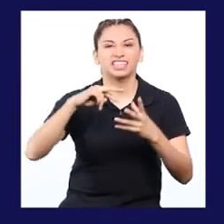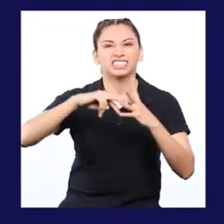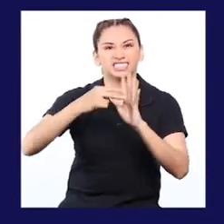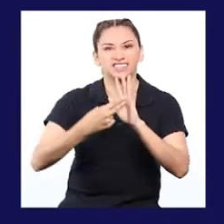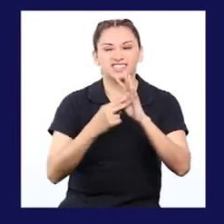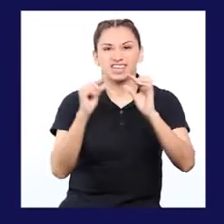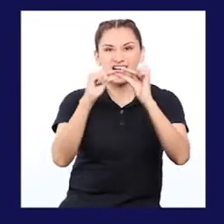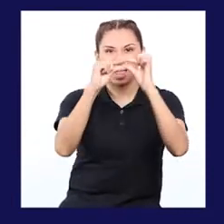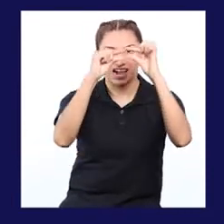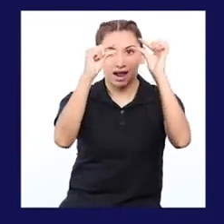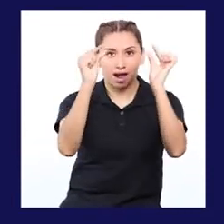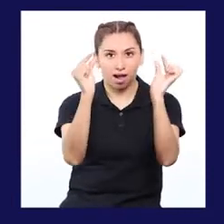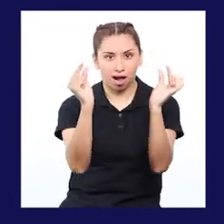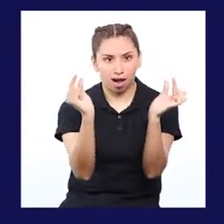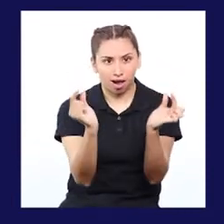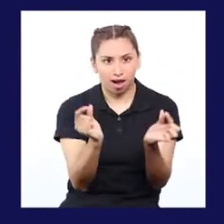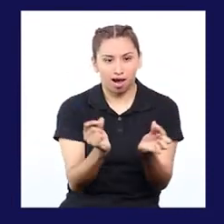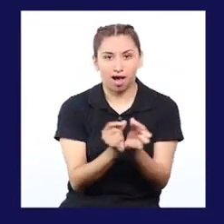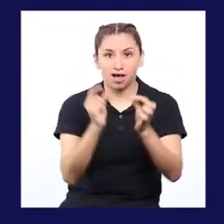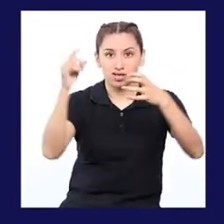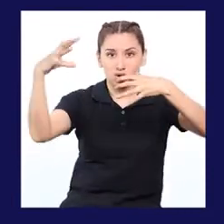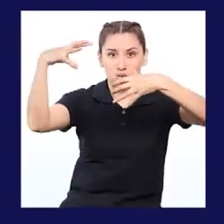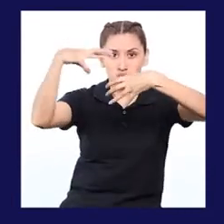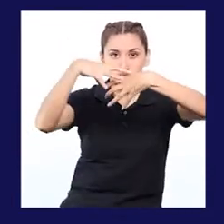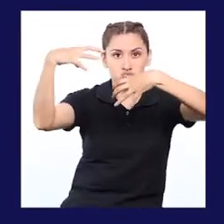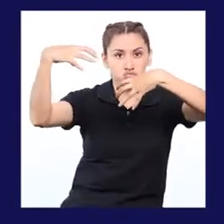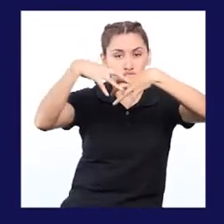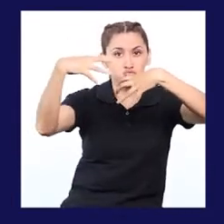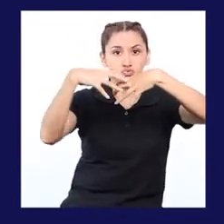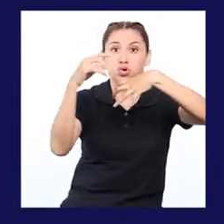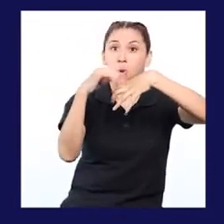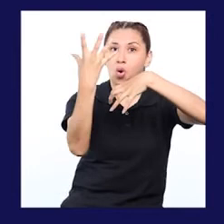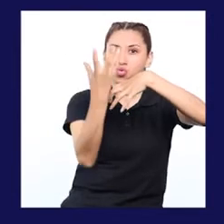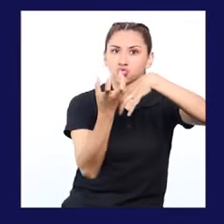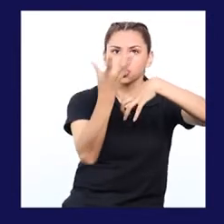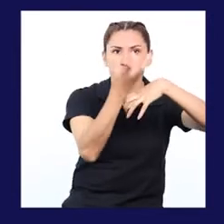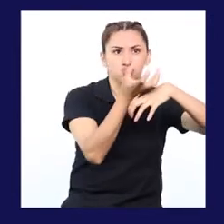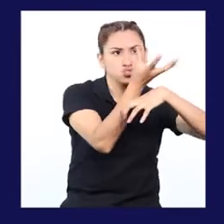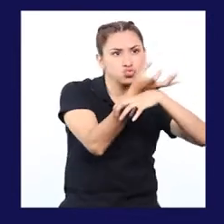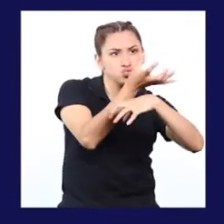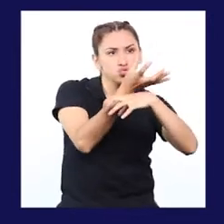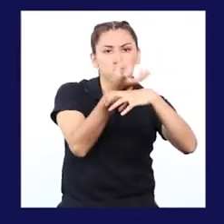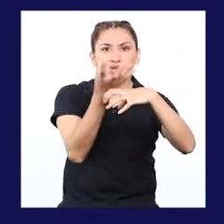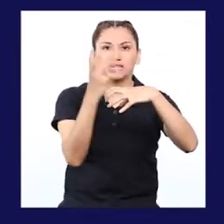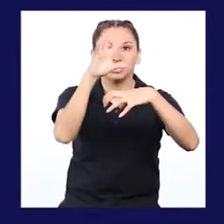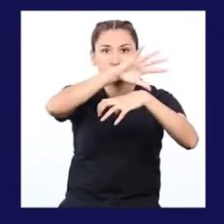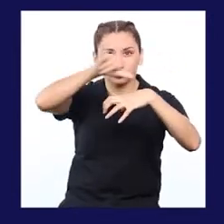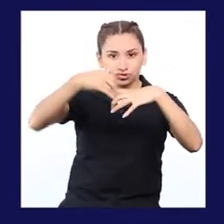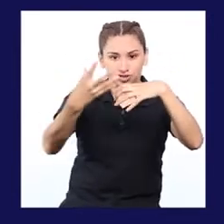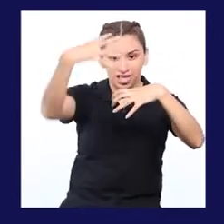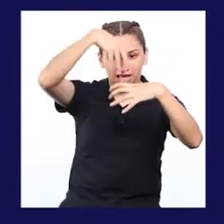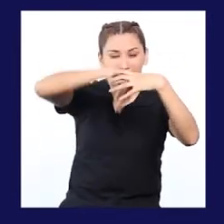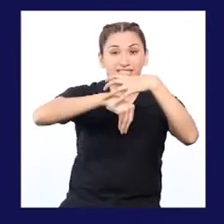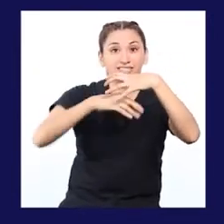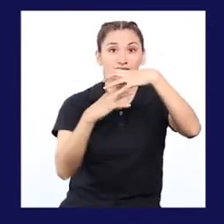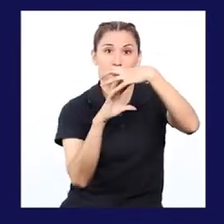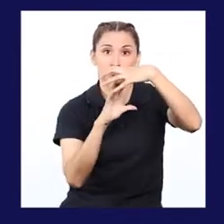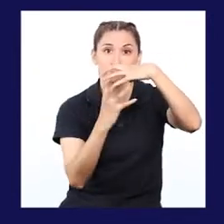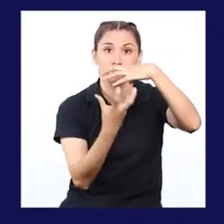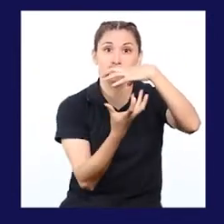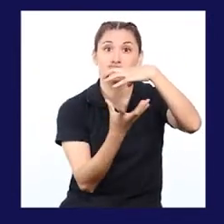Tierra y se mantiene unida al planeta por la fuerza de gravedad, que atrae a todos los cuerpos hacia el centro del planeta.